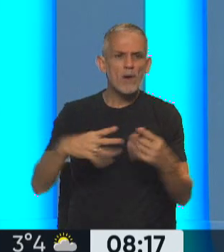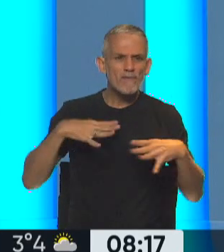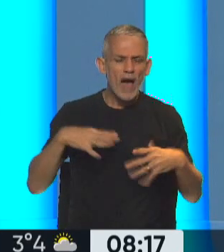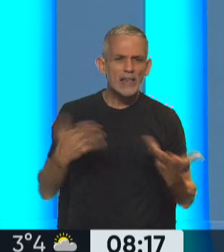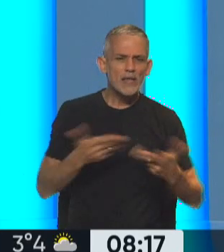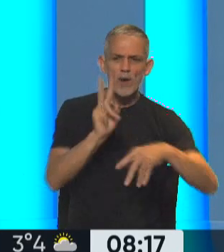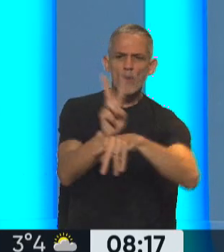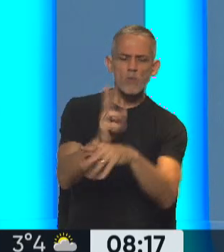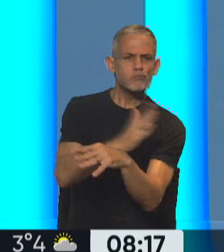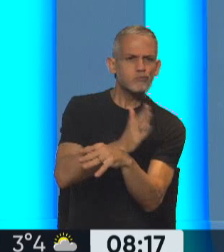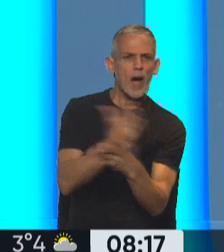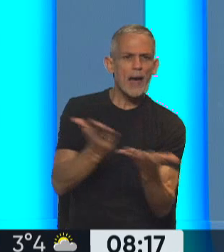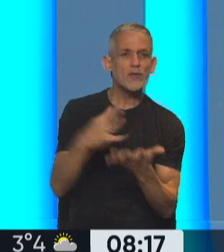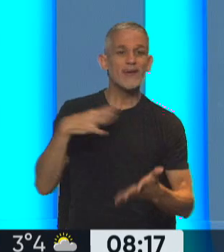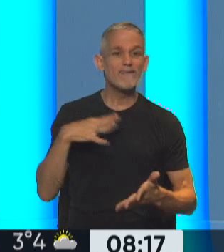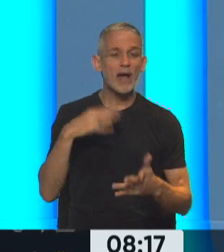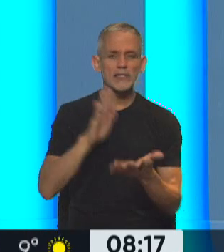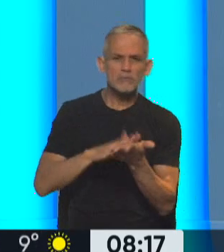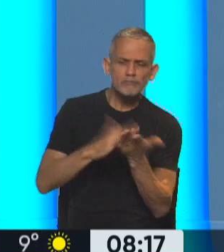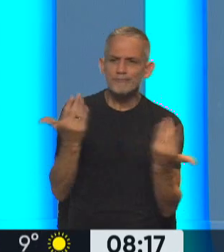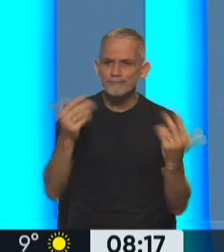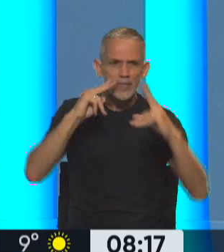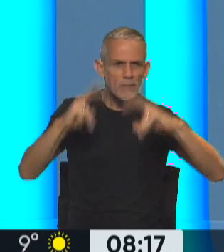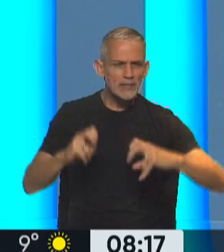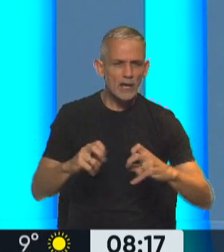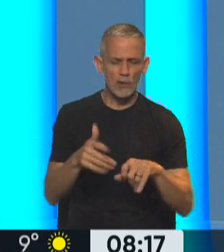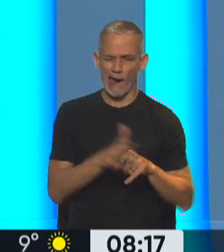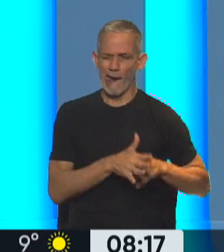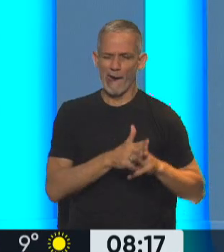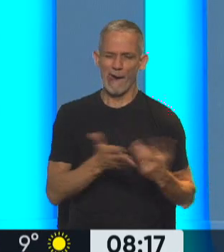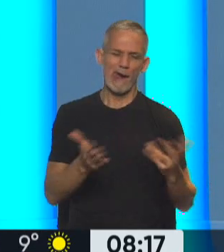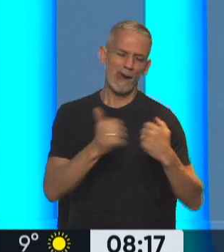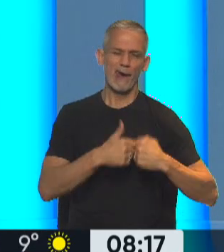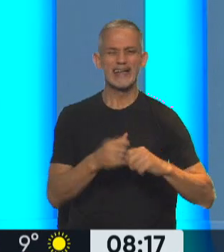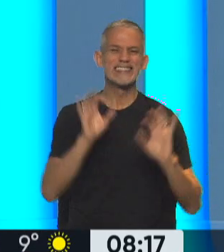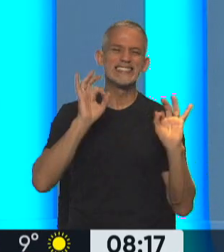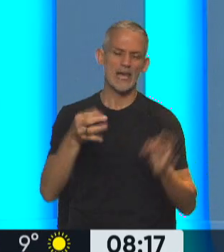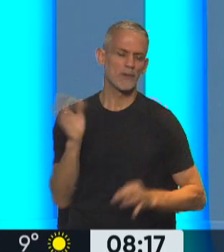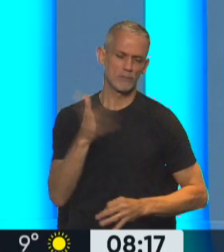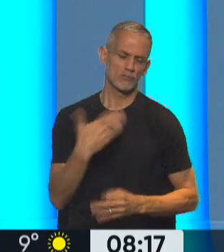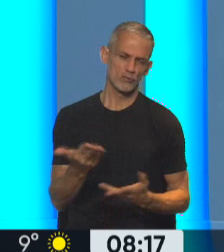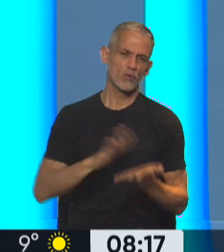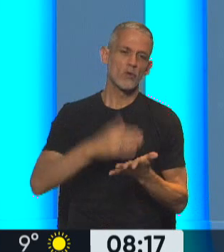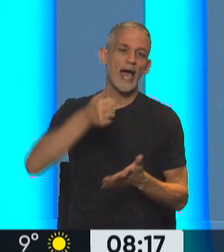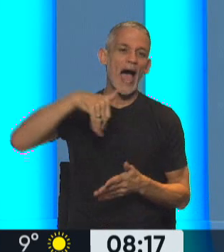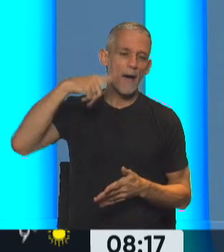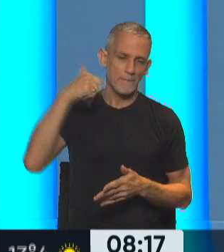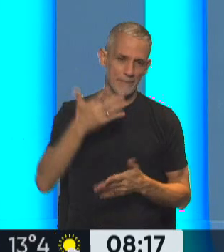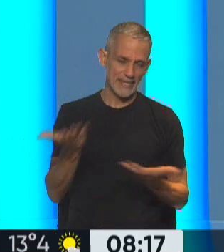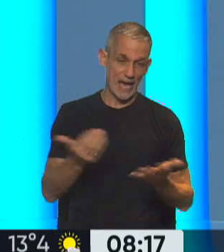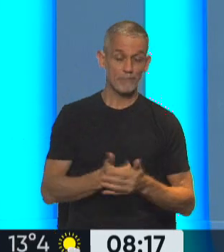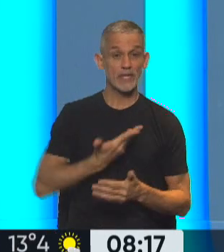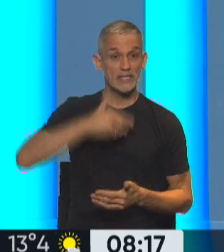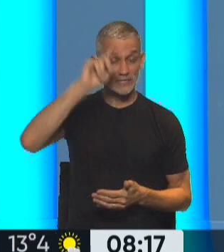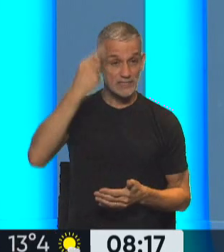prevención y sobre todo por la falta de esclarecimiento y el encubrimiento, lo que todos conocemos que ha ocurrido en torno a la AMIA. Y el Estado